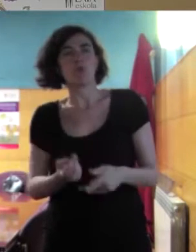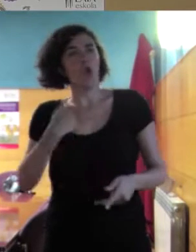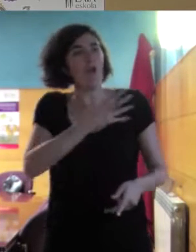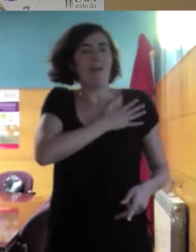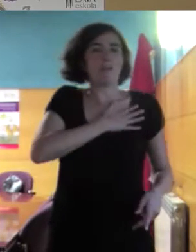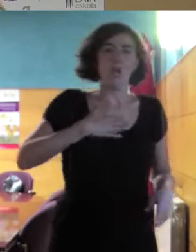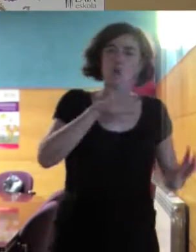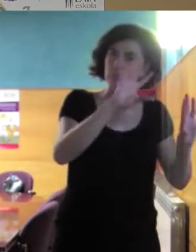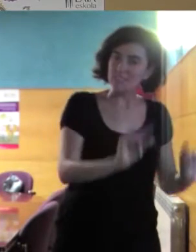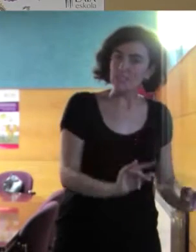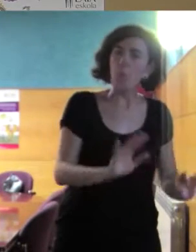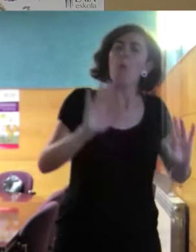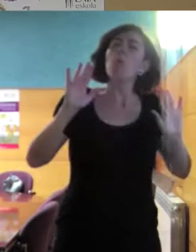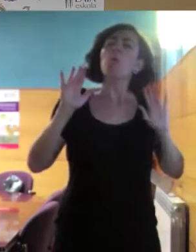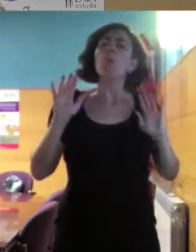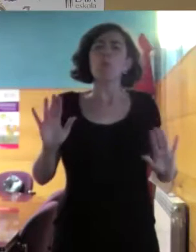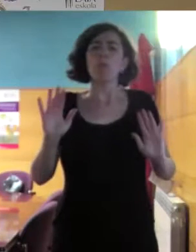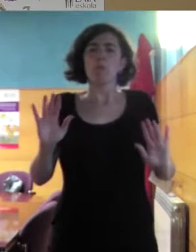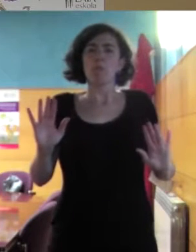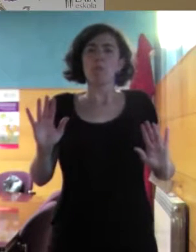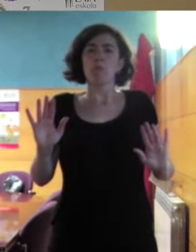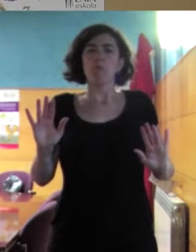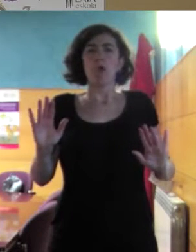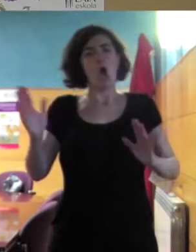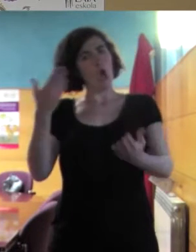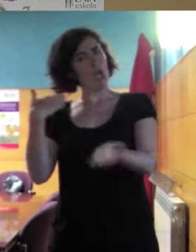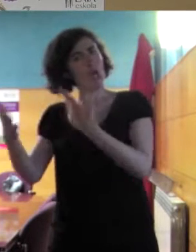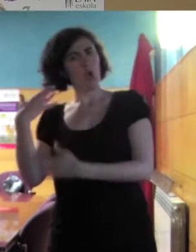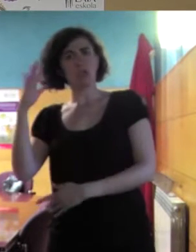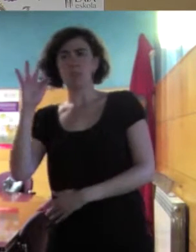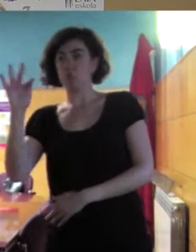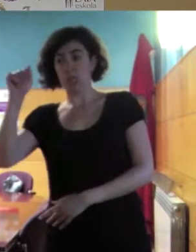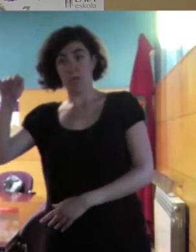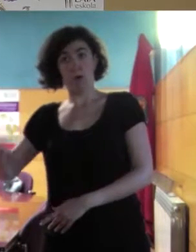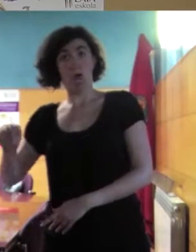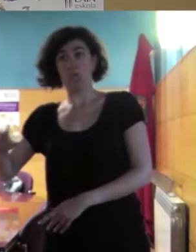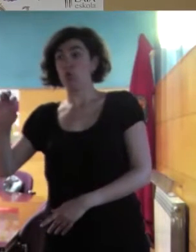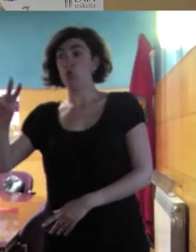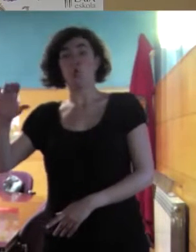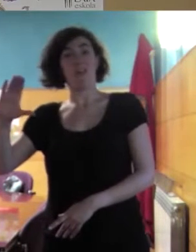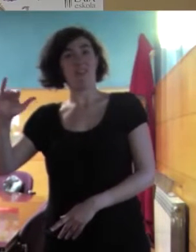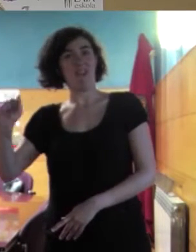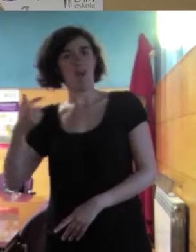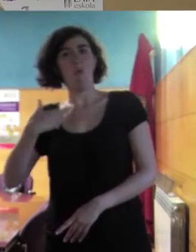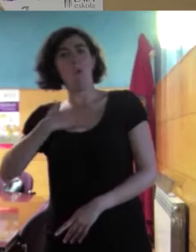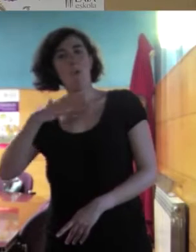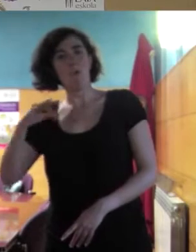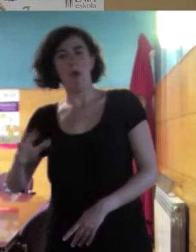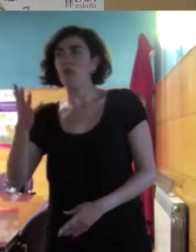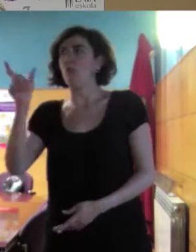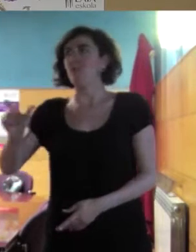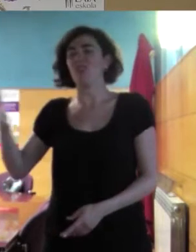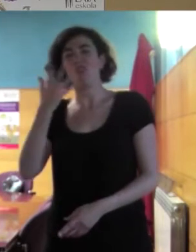pienso que puedo establecer relaciones positivas con la gente sueca, y conocer gente,